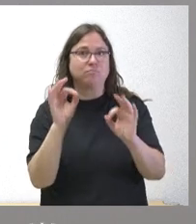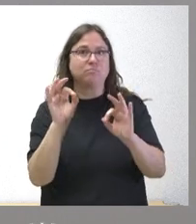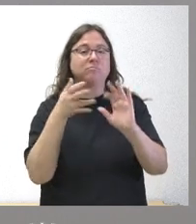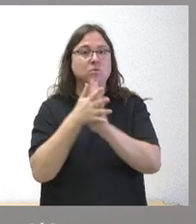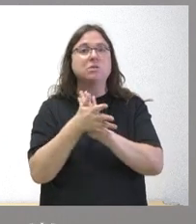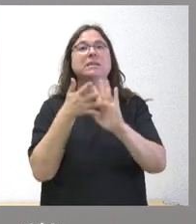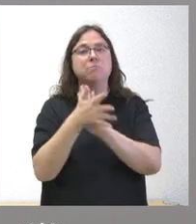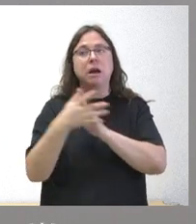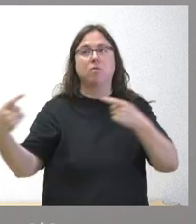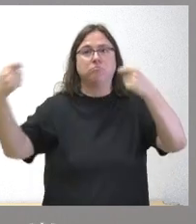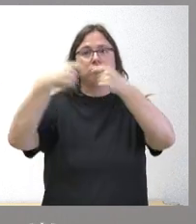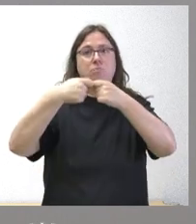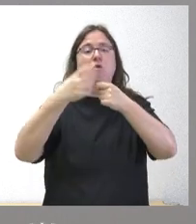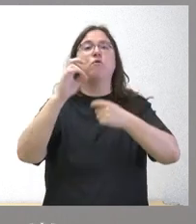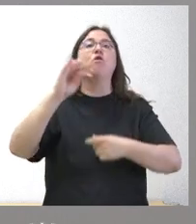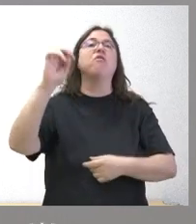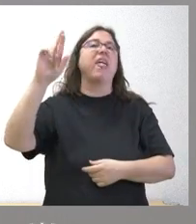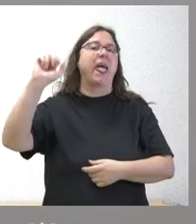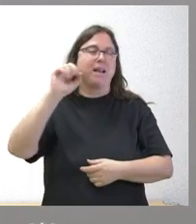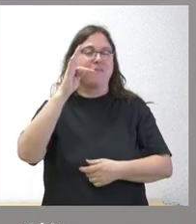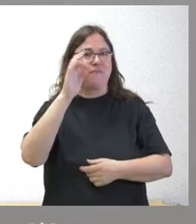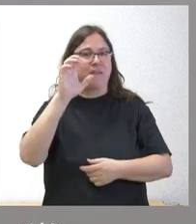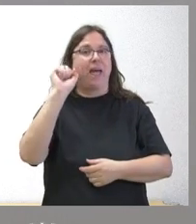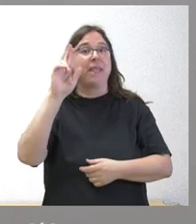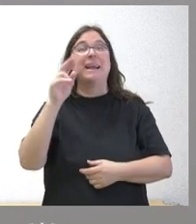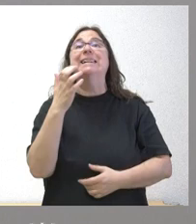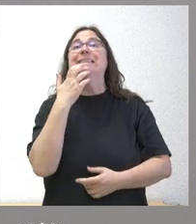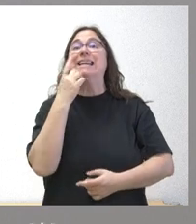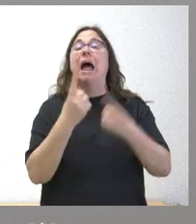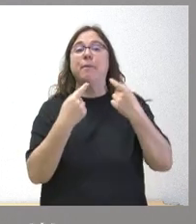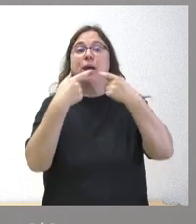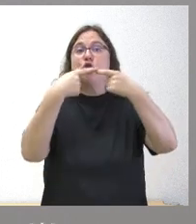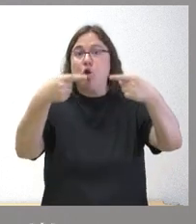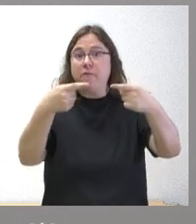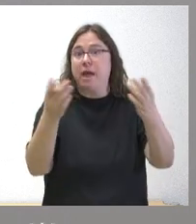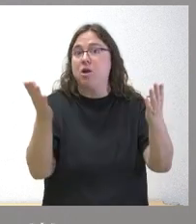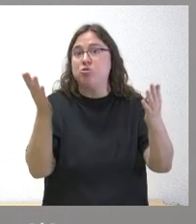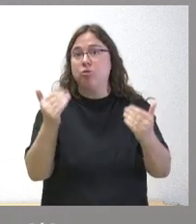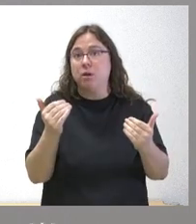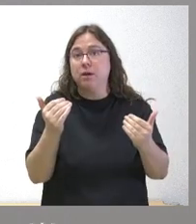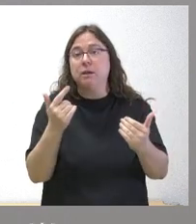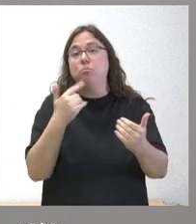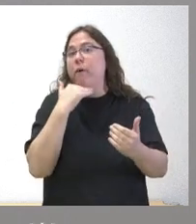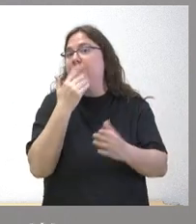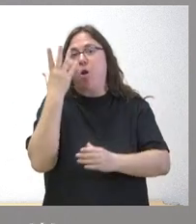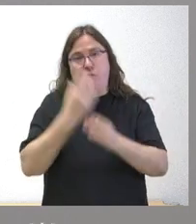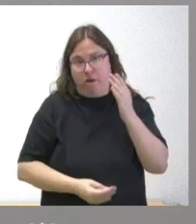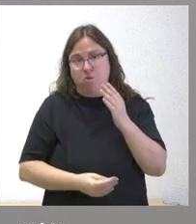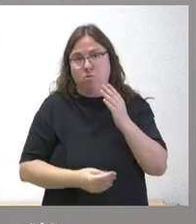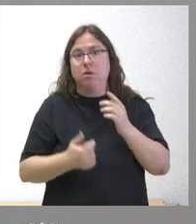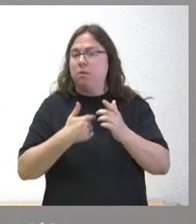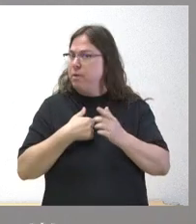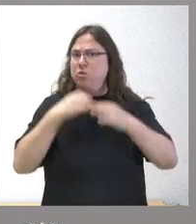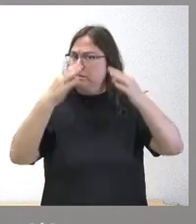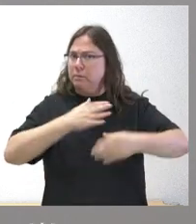de la cofinanciación de los fondos FEADER por tanto si en algún momento no venía en la nota esa referencia pues habrá sido algún error pero nuestra idea es hacerlo